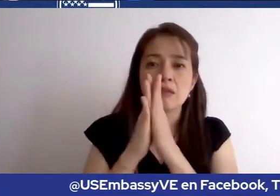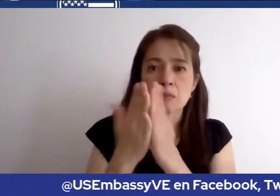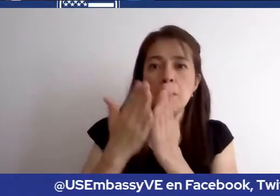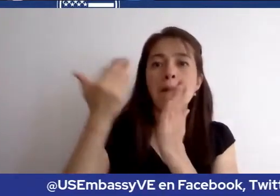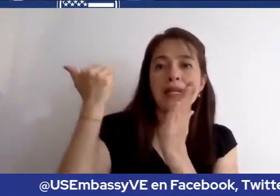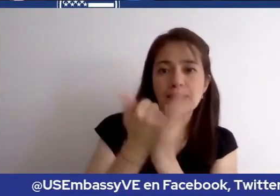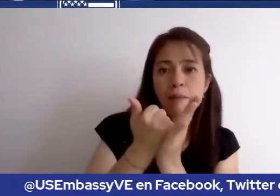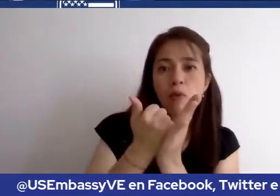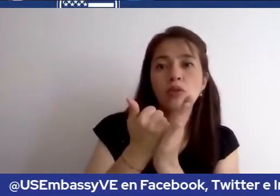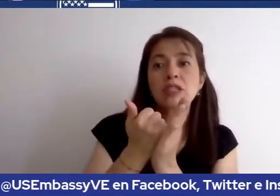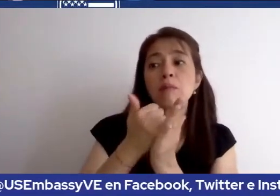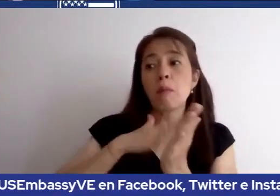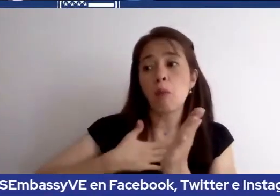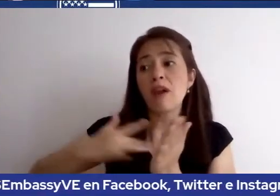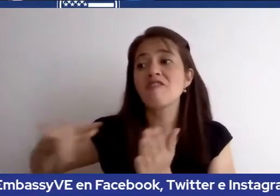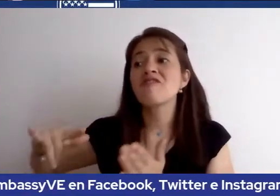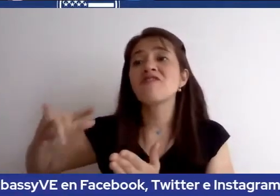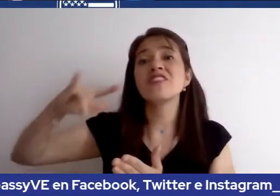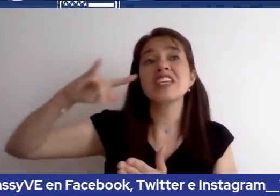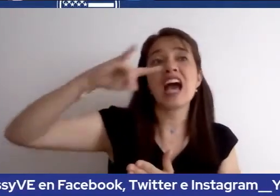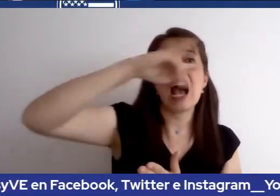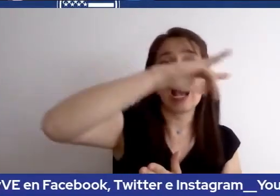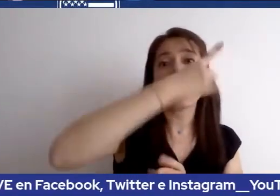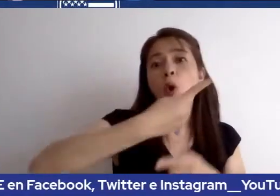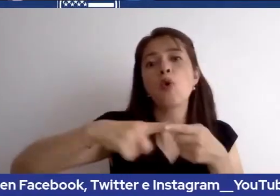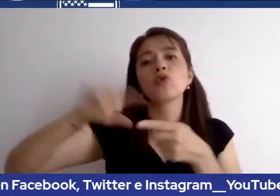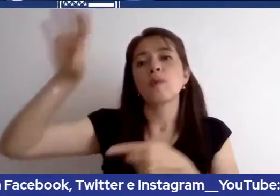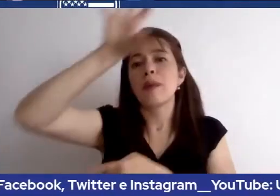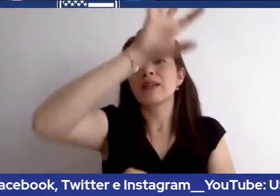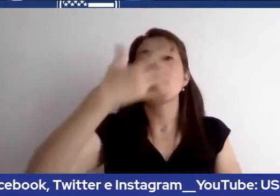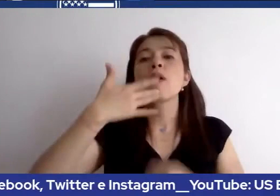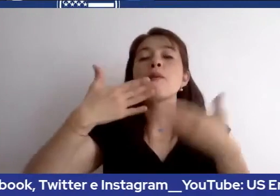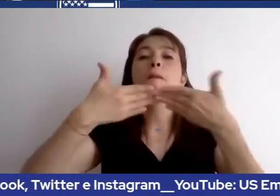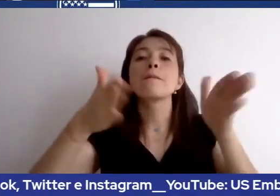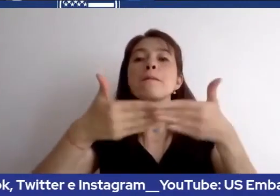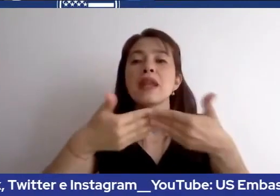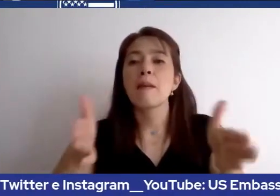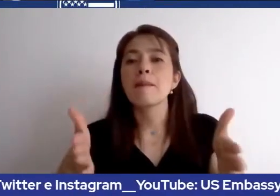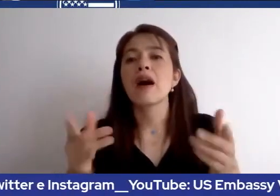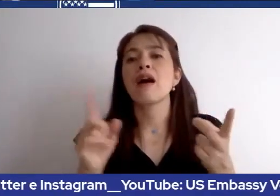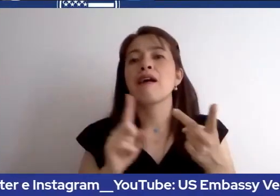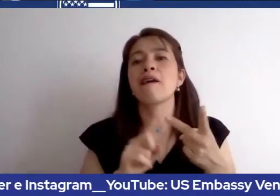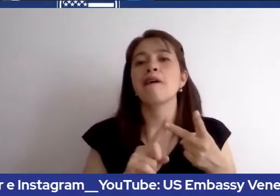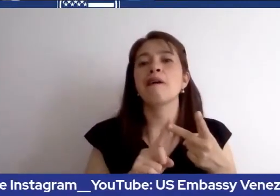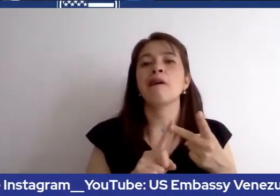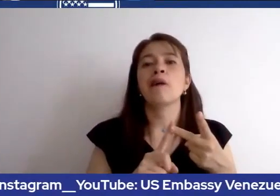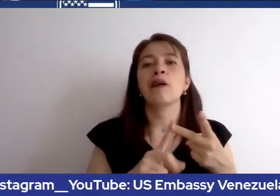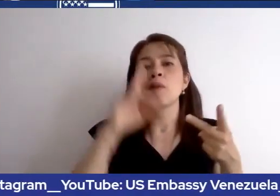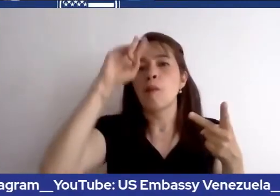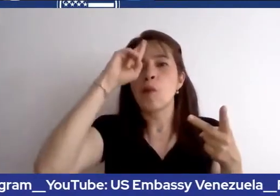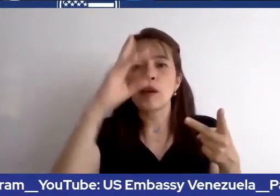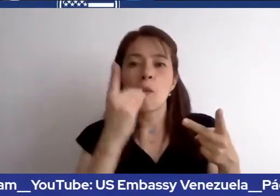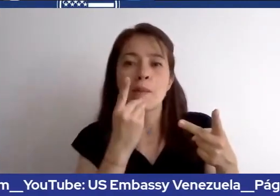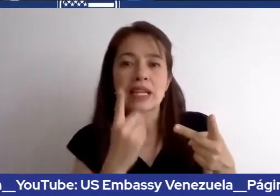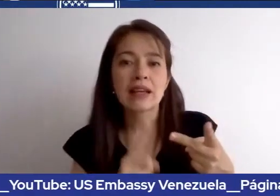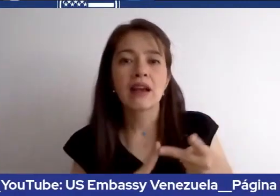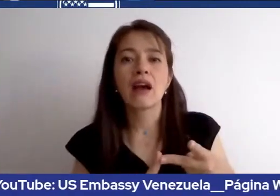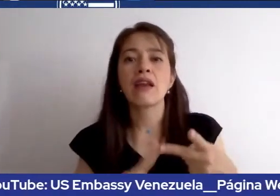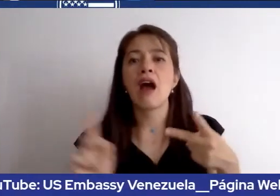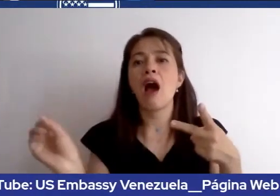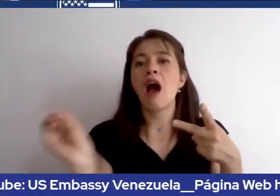viajar a otros países como Panamá, como la República Dominicana,